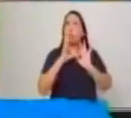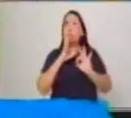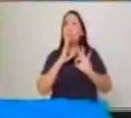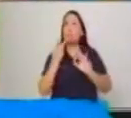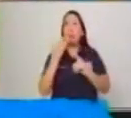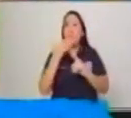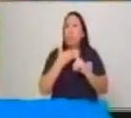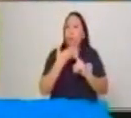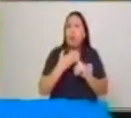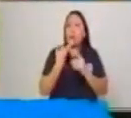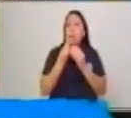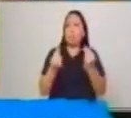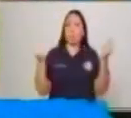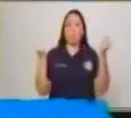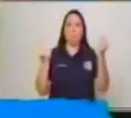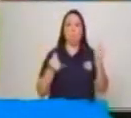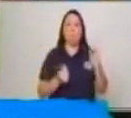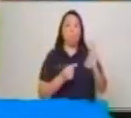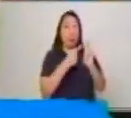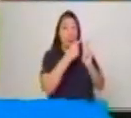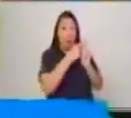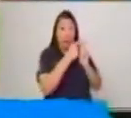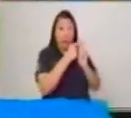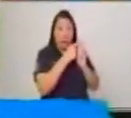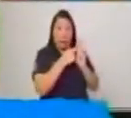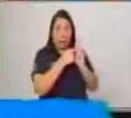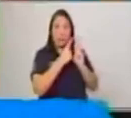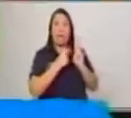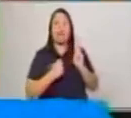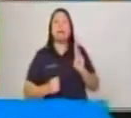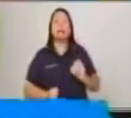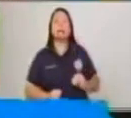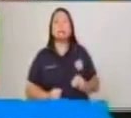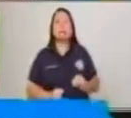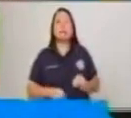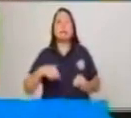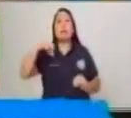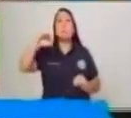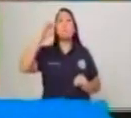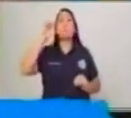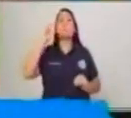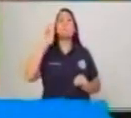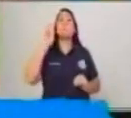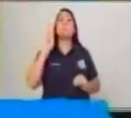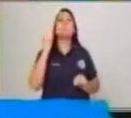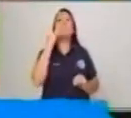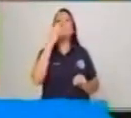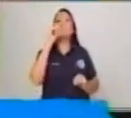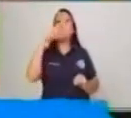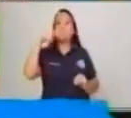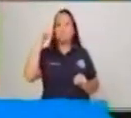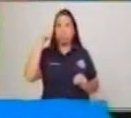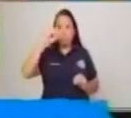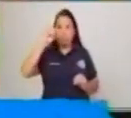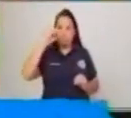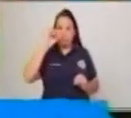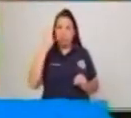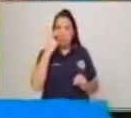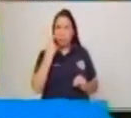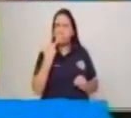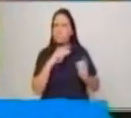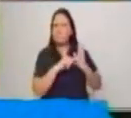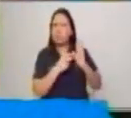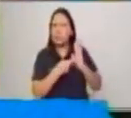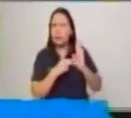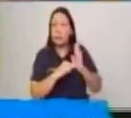También tenemos a los personajes, que es algo muy importante porque pueden ser animales,